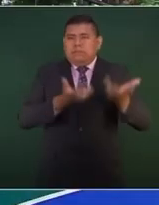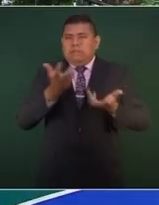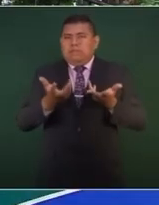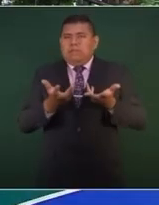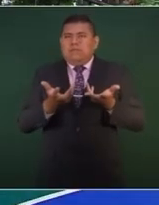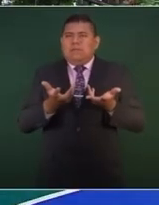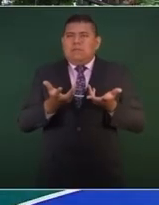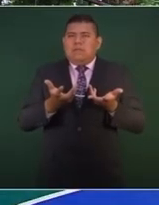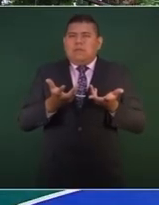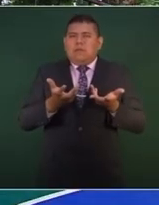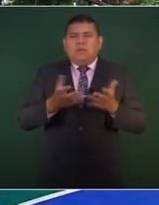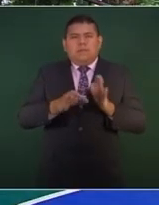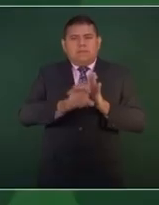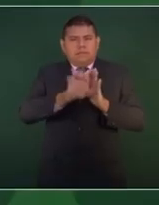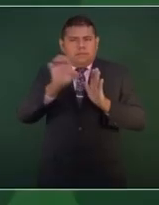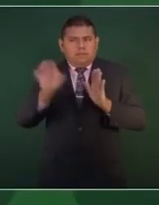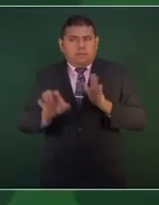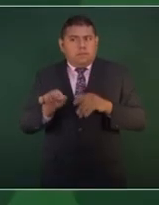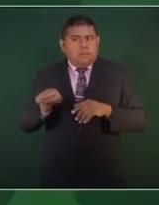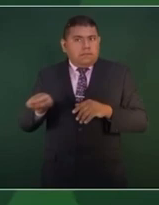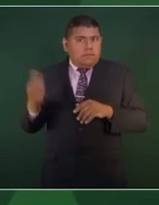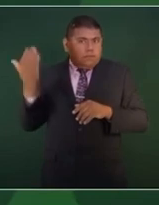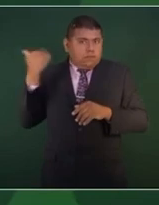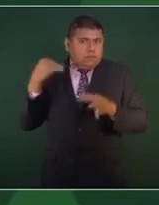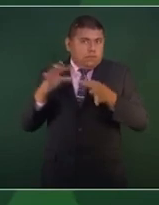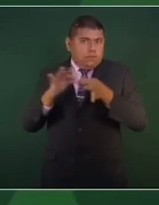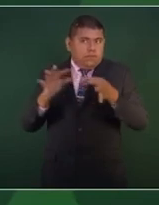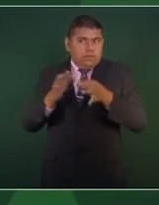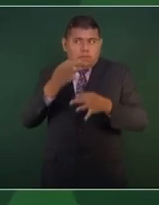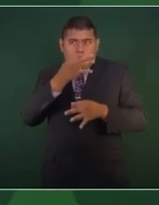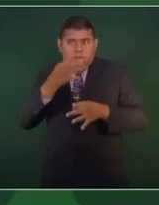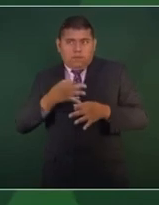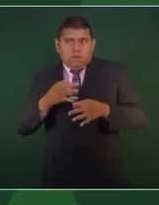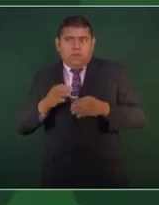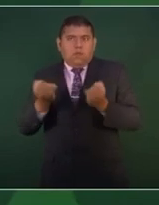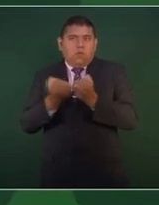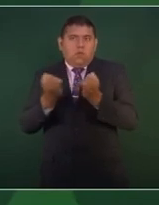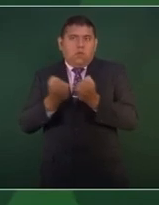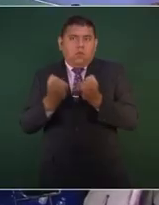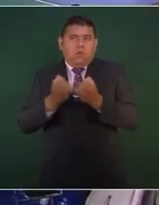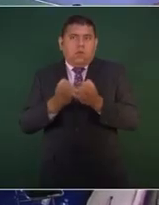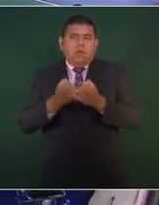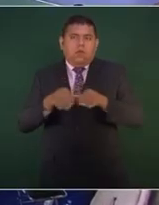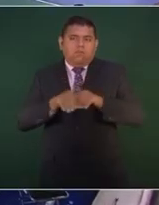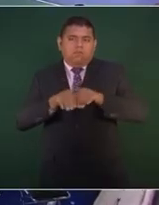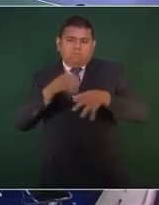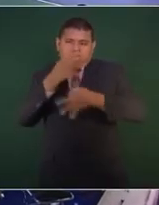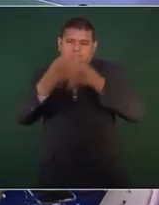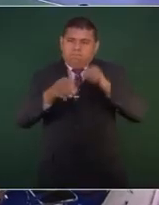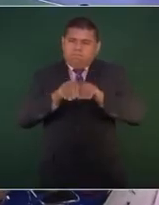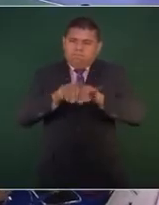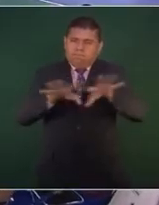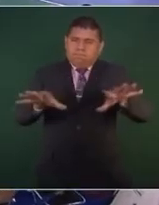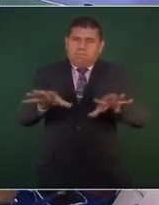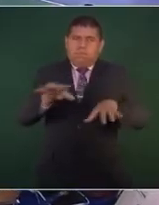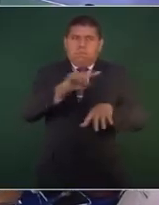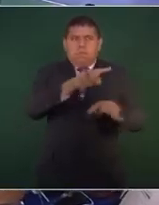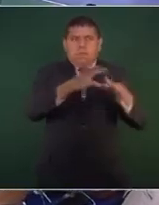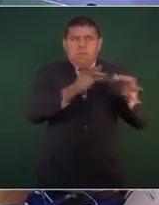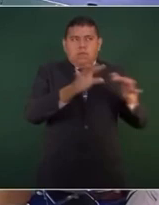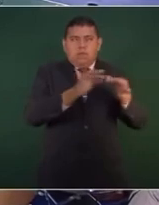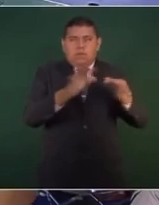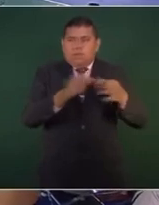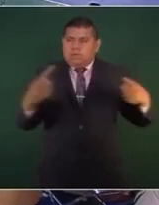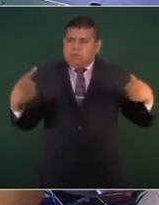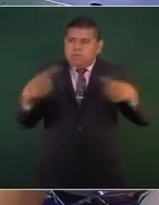muy contrario de lo que se ha difundido en estos últimos días, muy